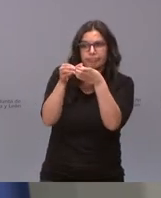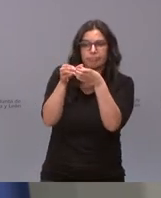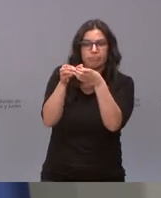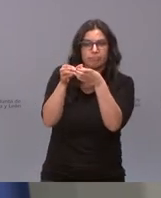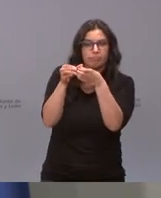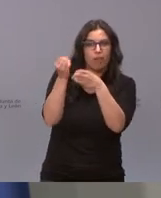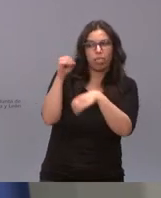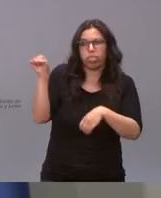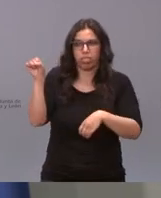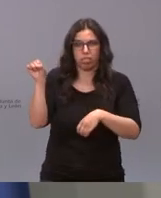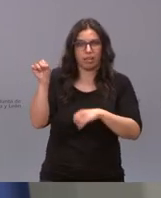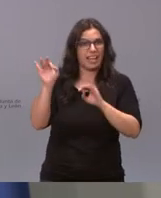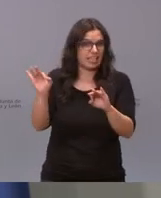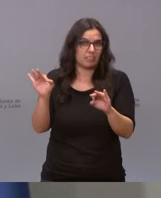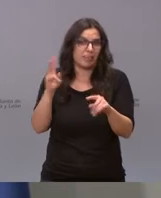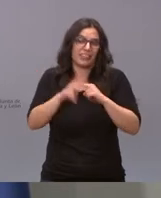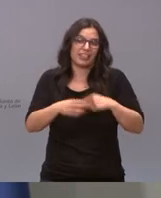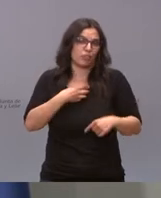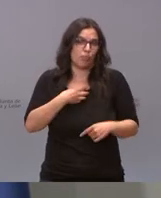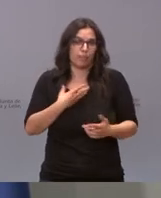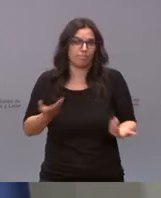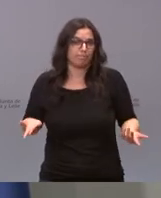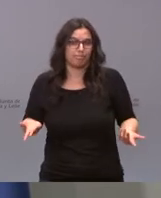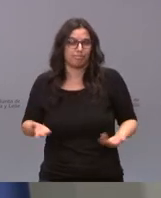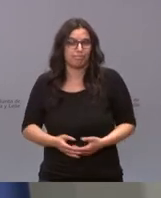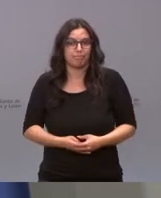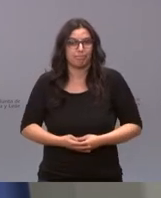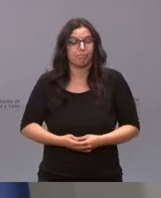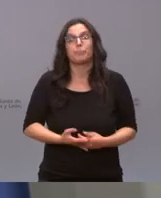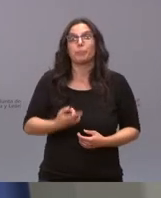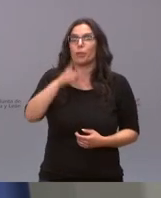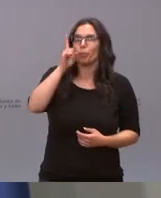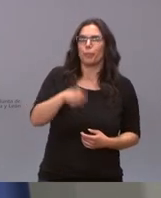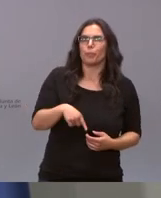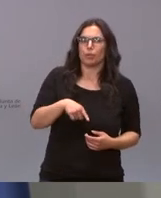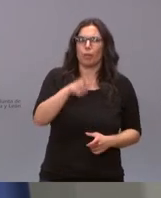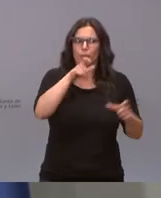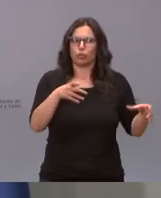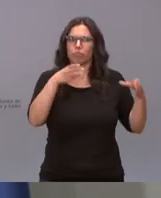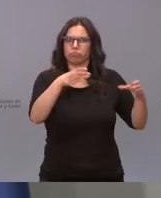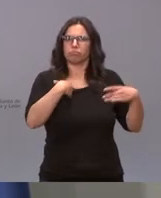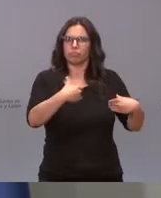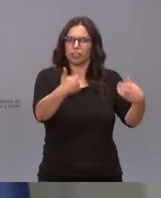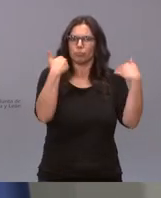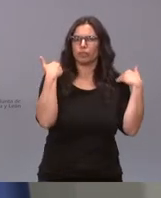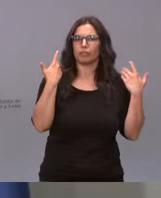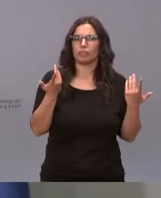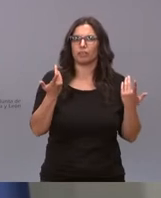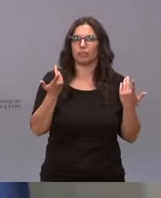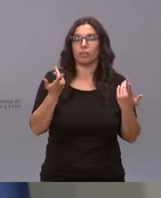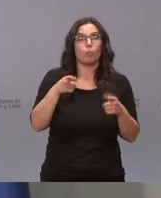y eso no lo podemos evitar como también hay un porcentaje de irresponsables pues entre los representantes